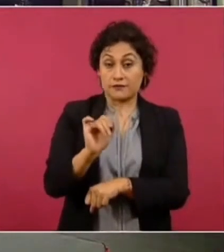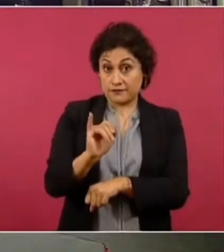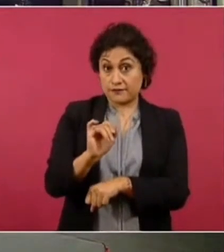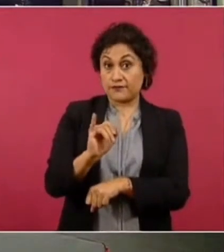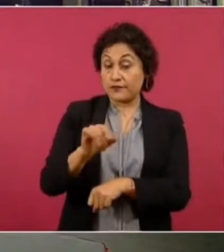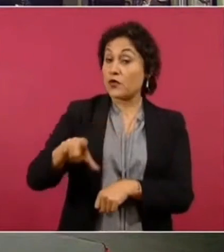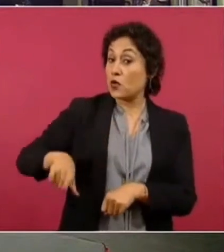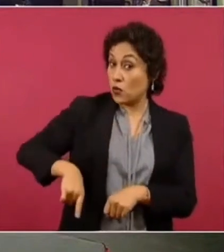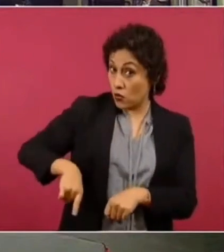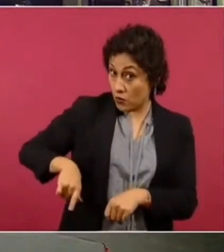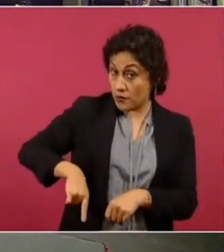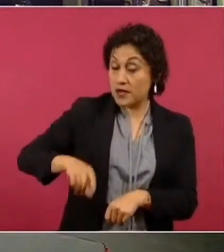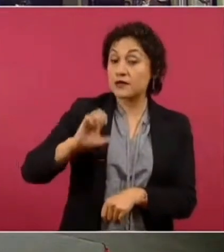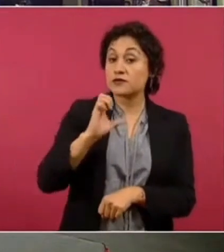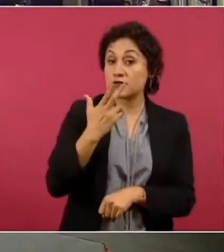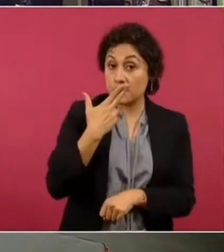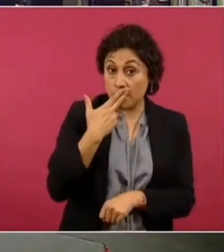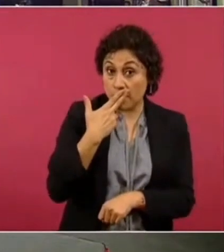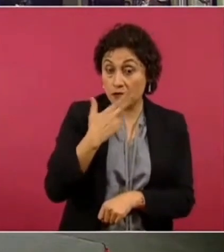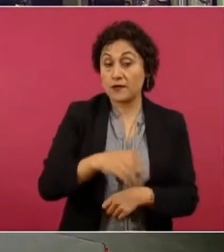Del gobierno de Chihuahua.